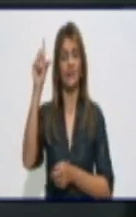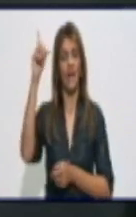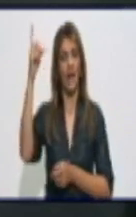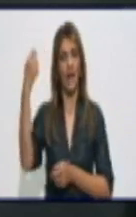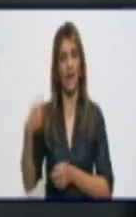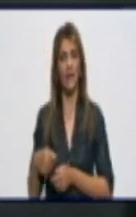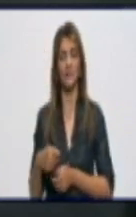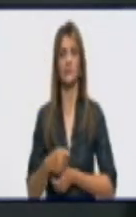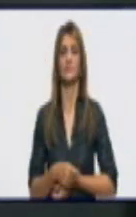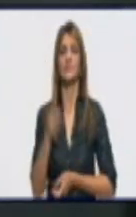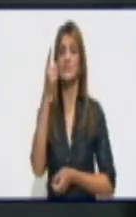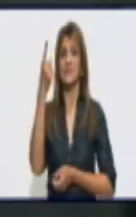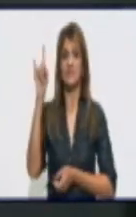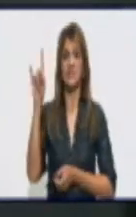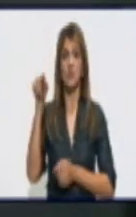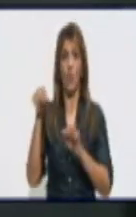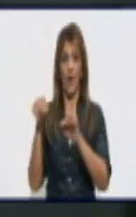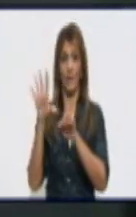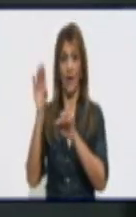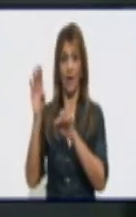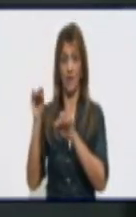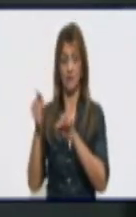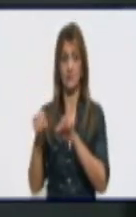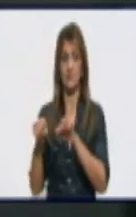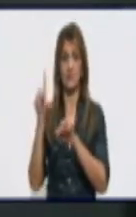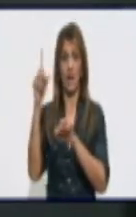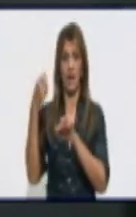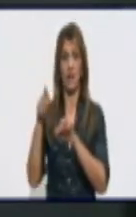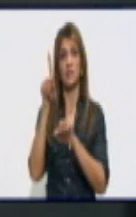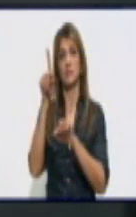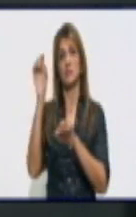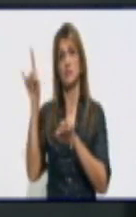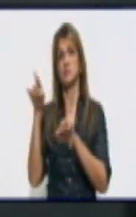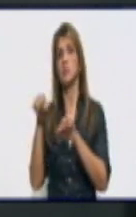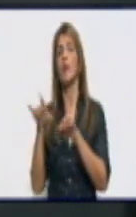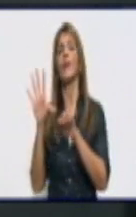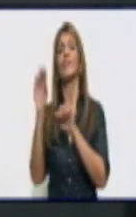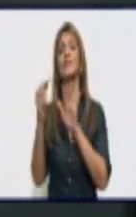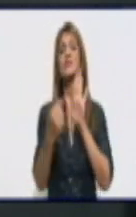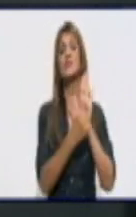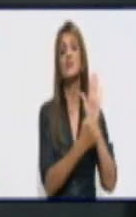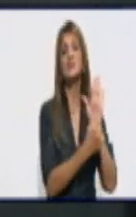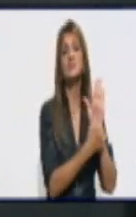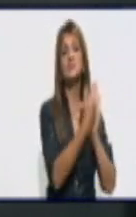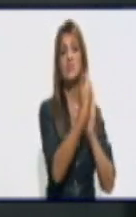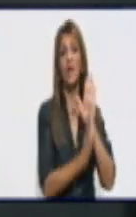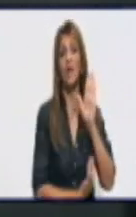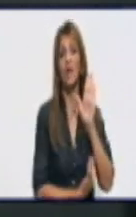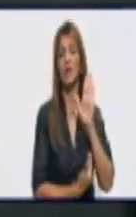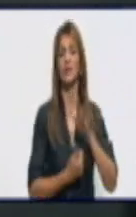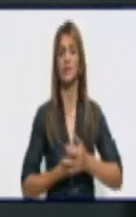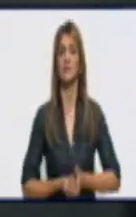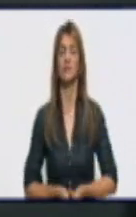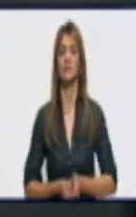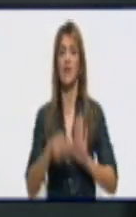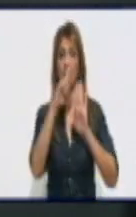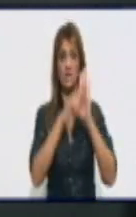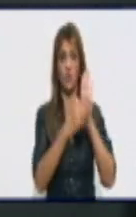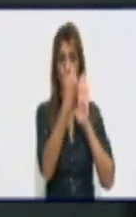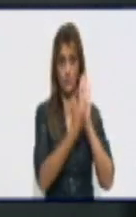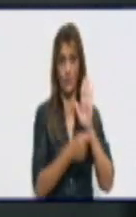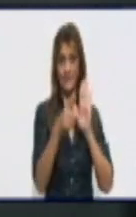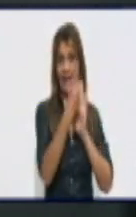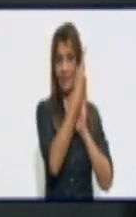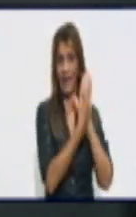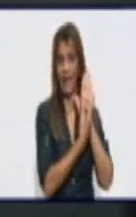en la Gaceta Oficial Extraordinaria, en esta resolución, este decreto,